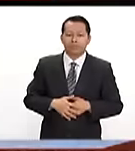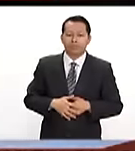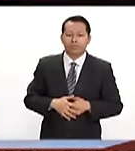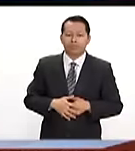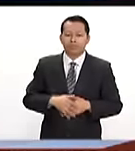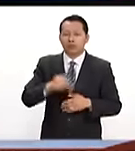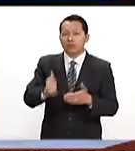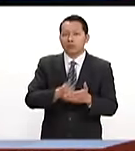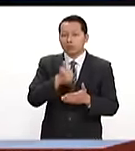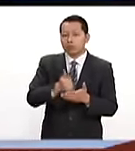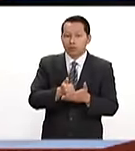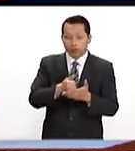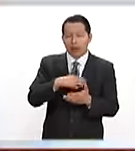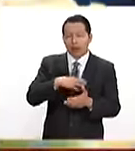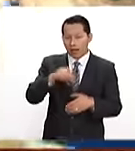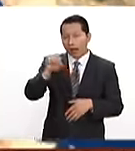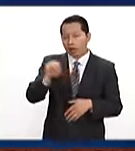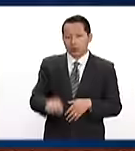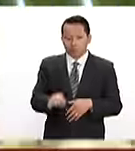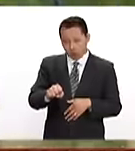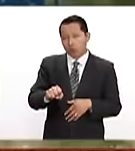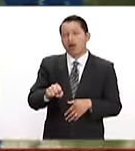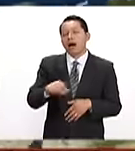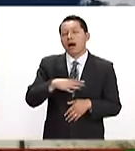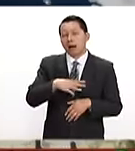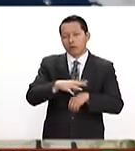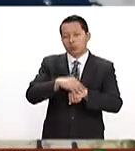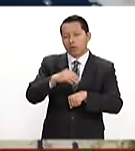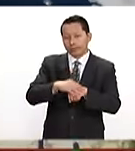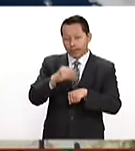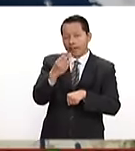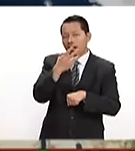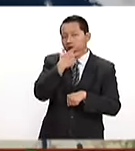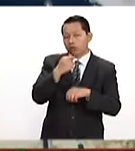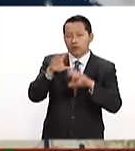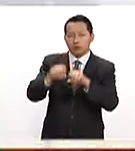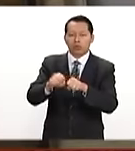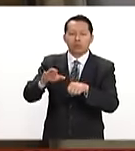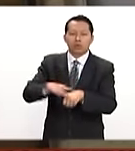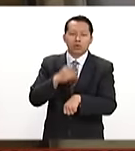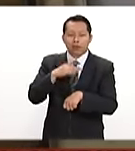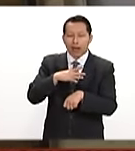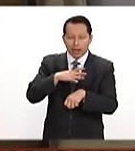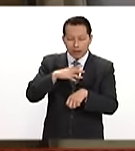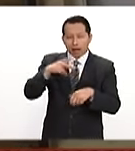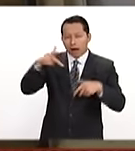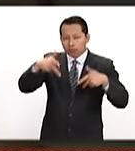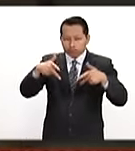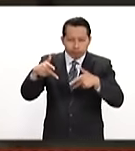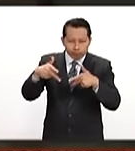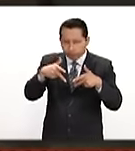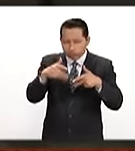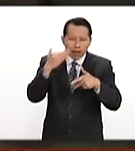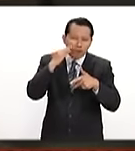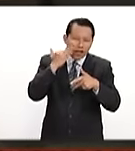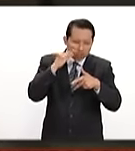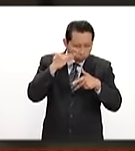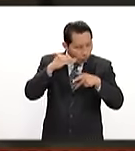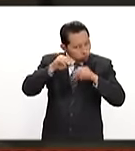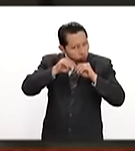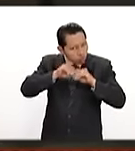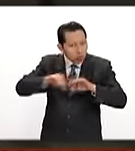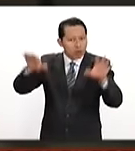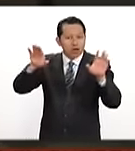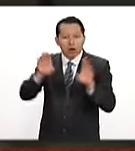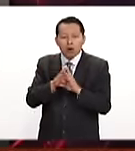En la ciudad de Uppsala, al sur de Suecia, la policía detuvo a tres hombres acusados de transmitir en vivo a través de Facebook una